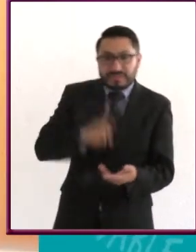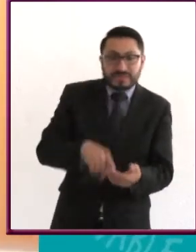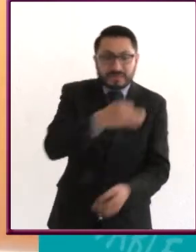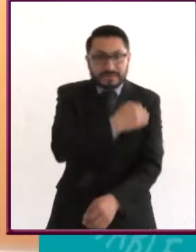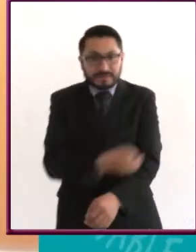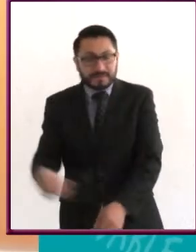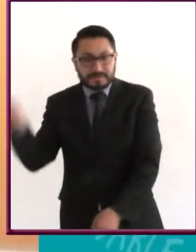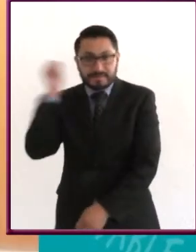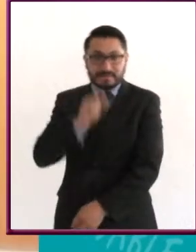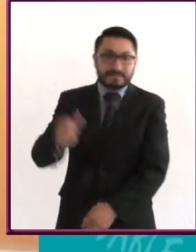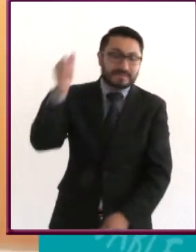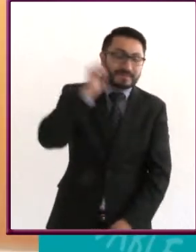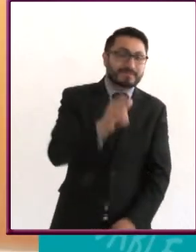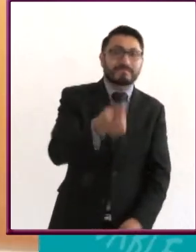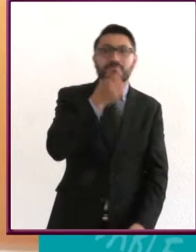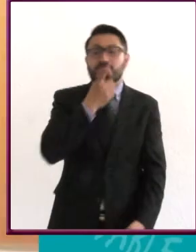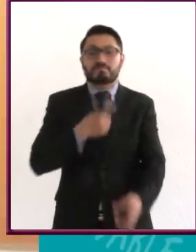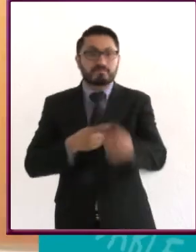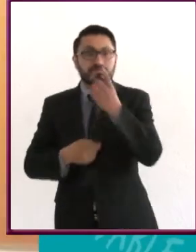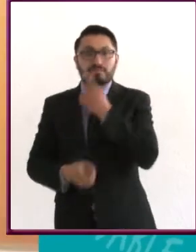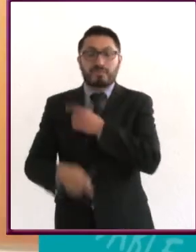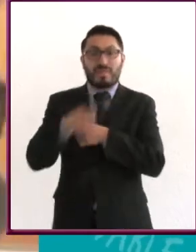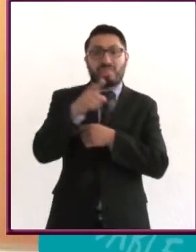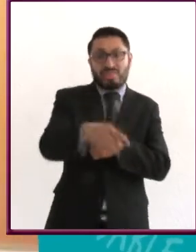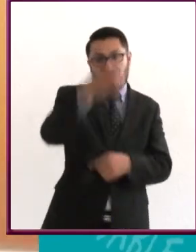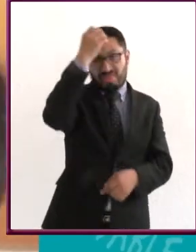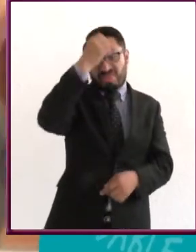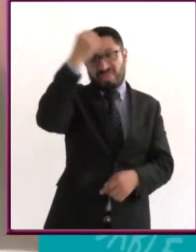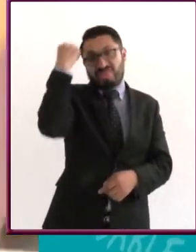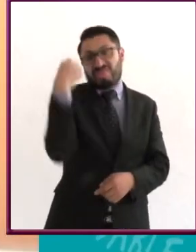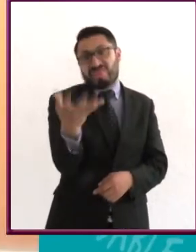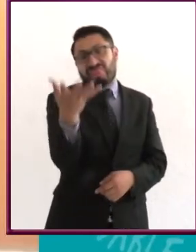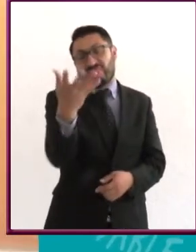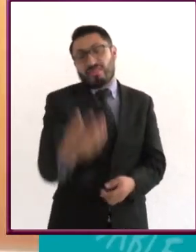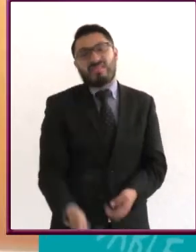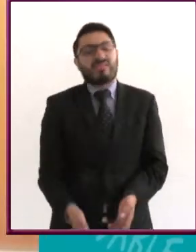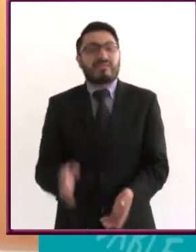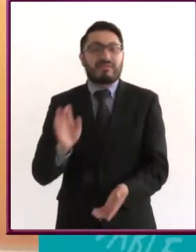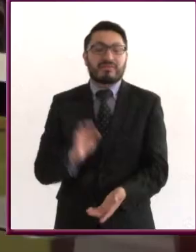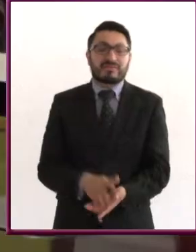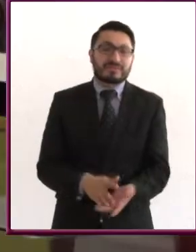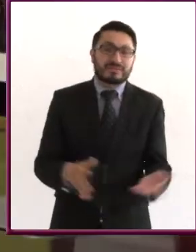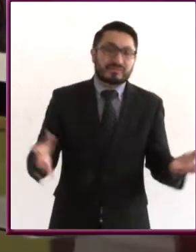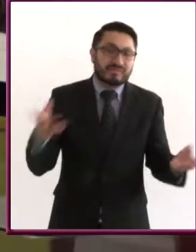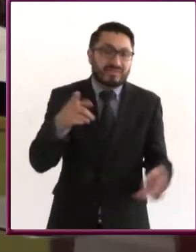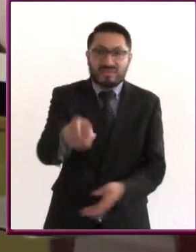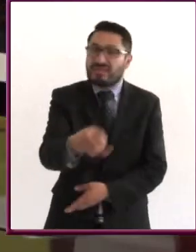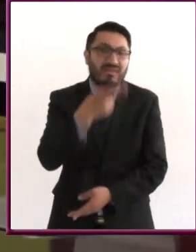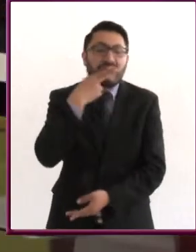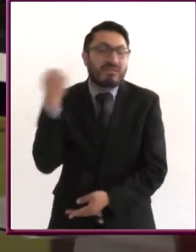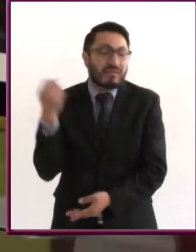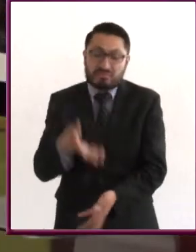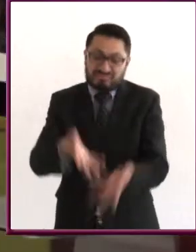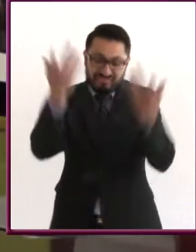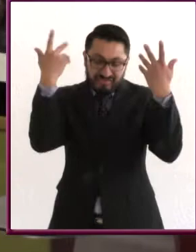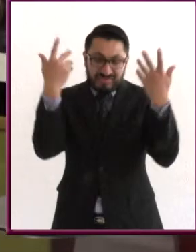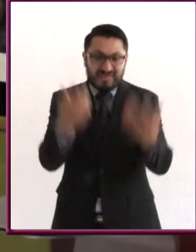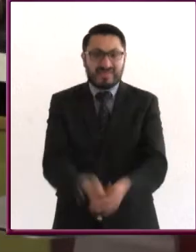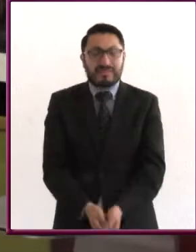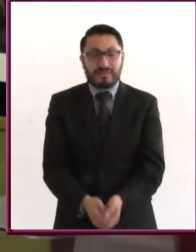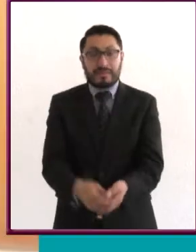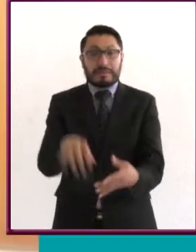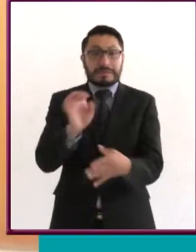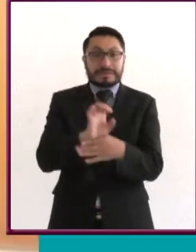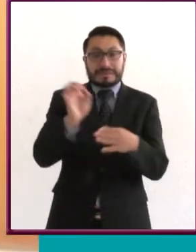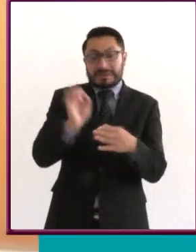donde toda la vida me dijeron eres un flojo, eres una floja o no sirves para nada, pues